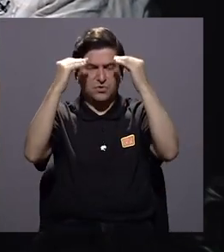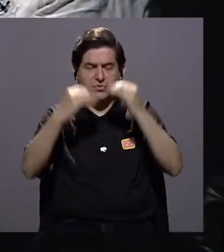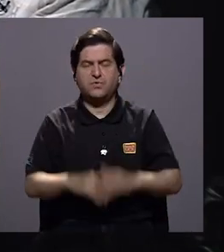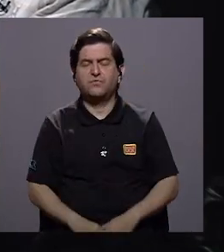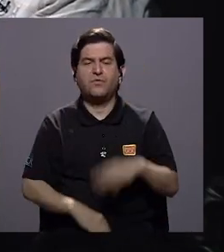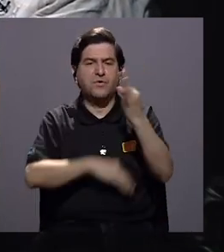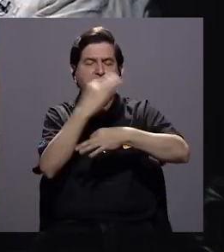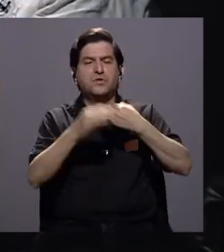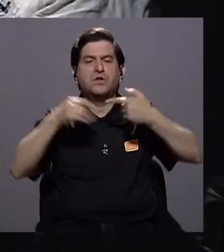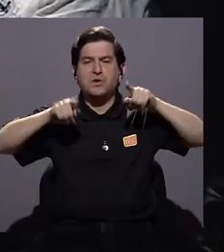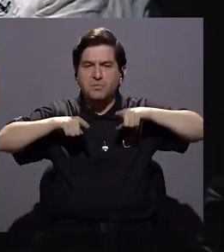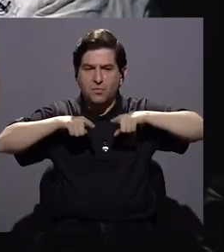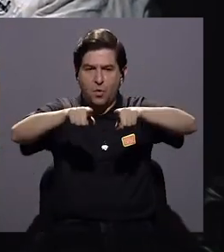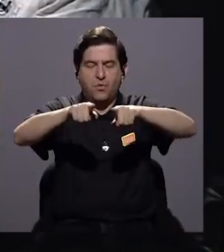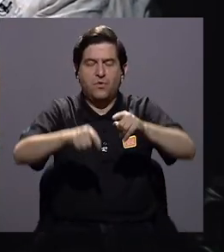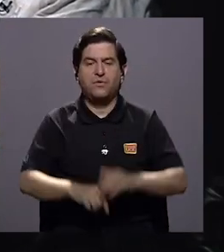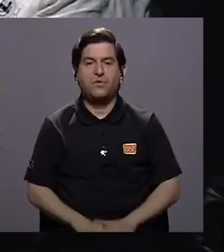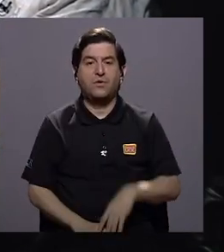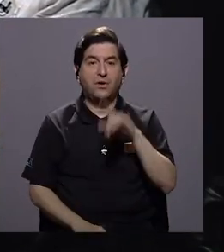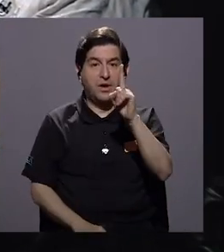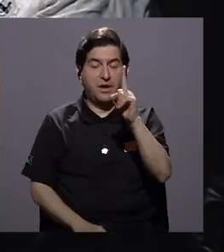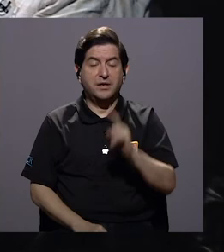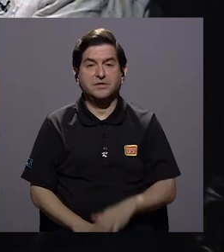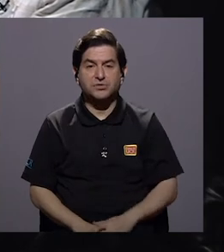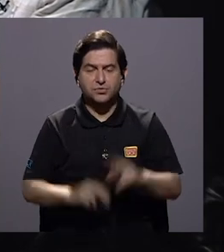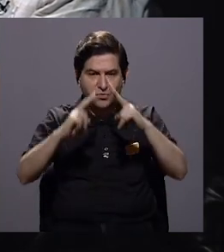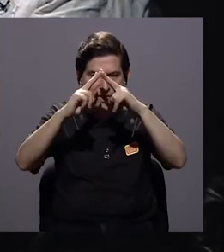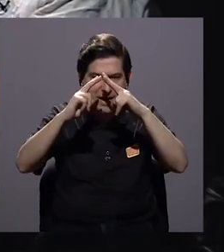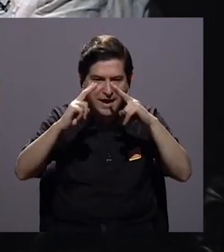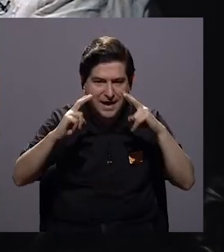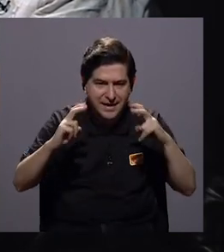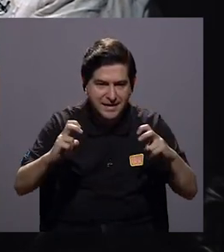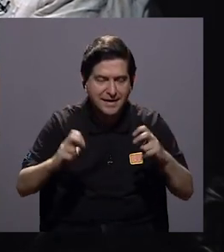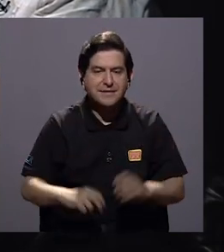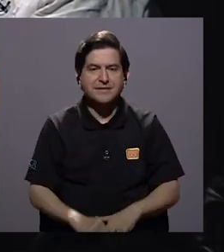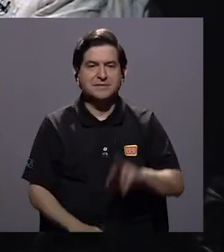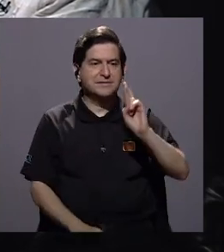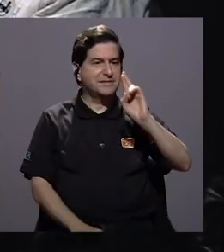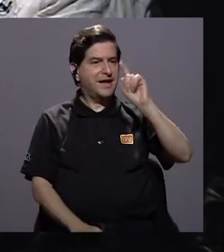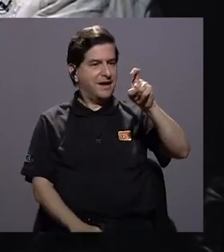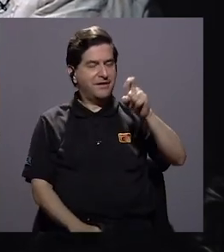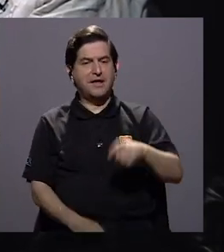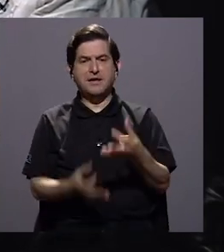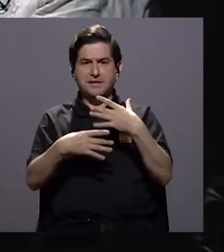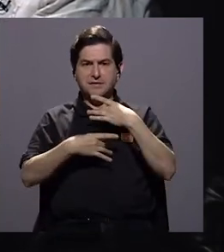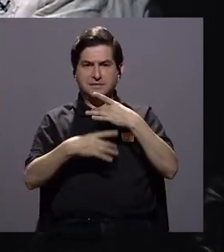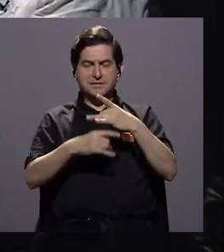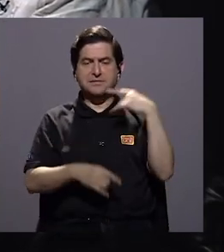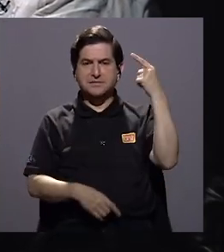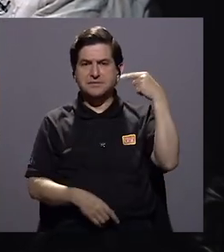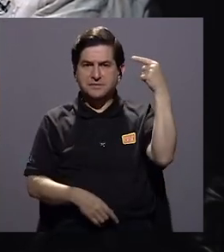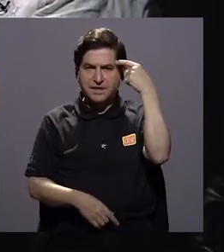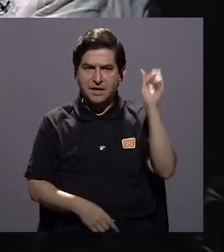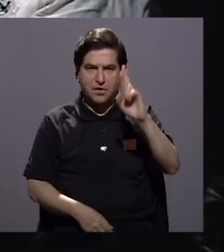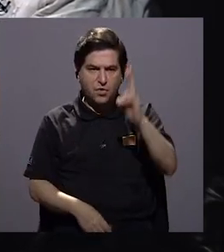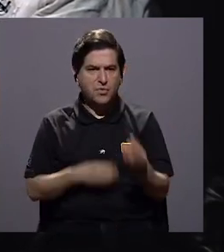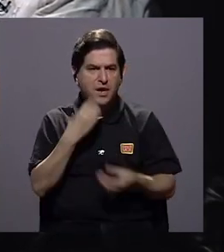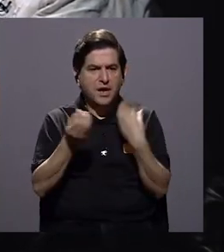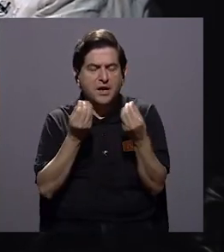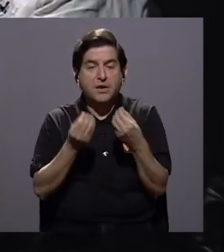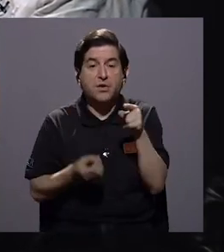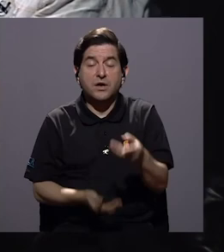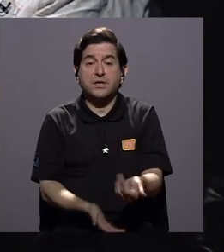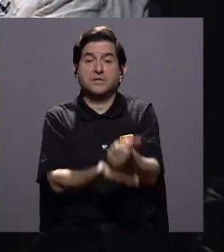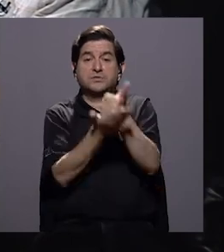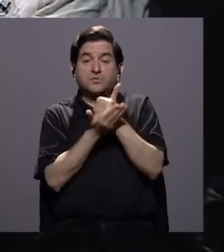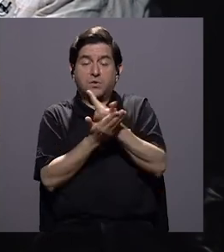informe Sombra porque va a ser una radiografía, un ecograma interesante de lo que es el Estado de Rica. Y